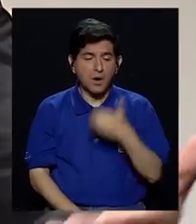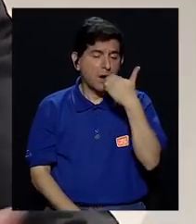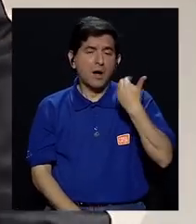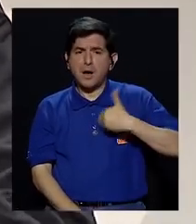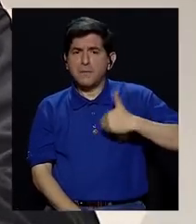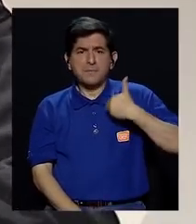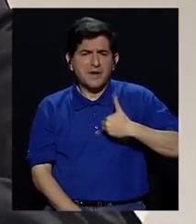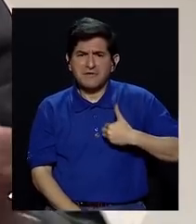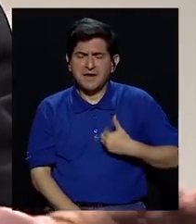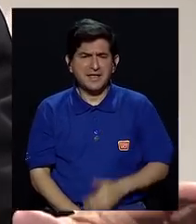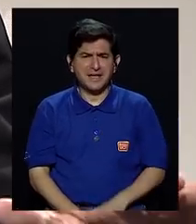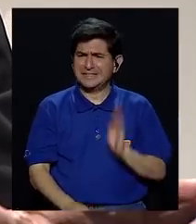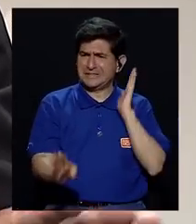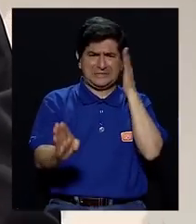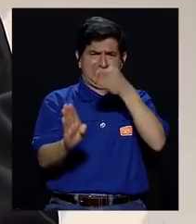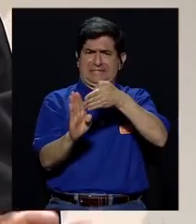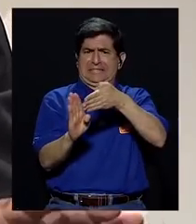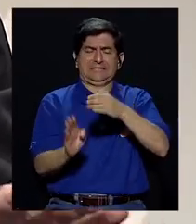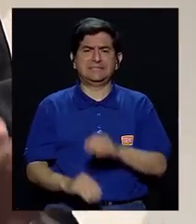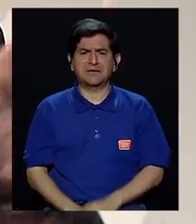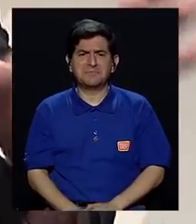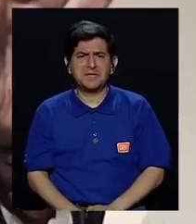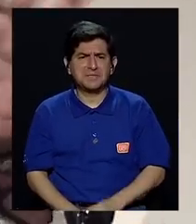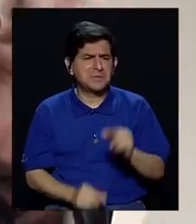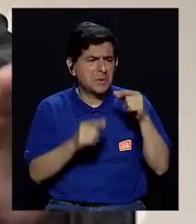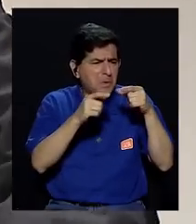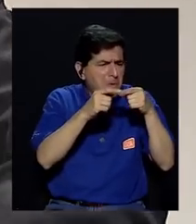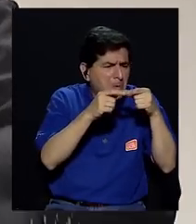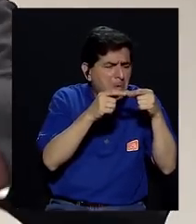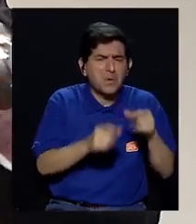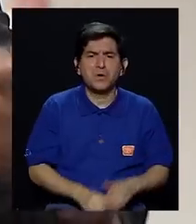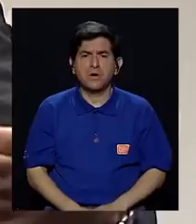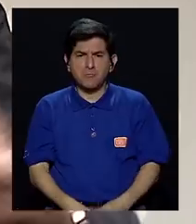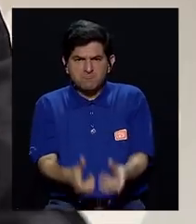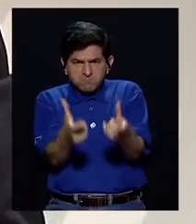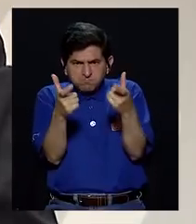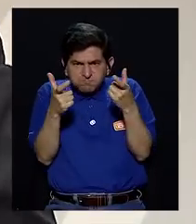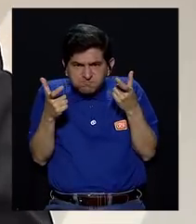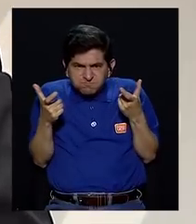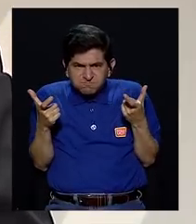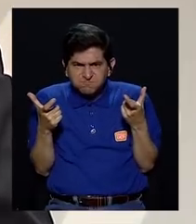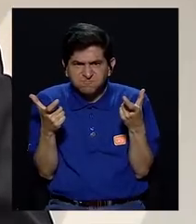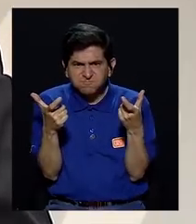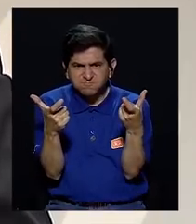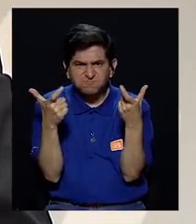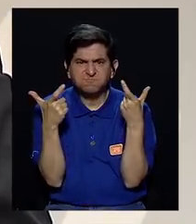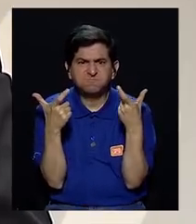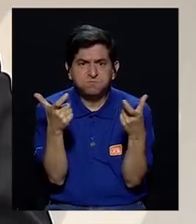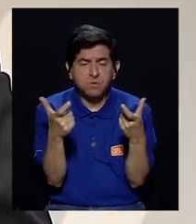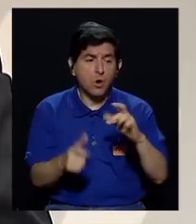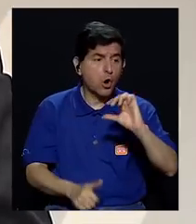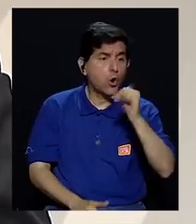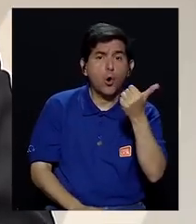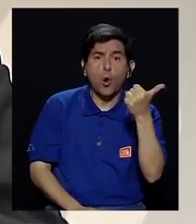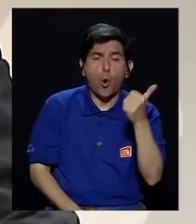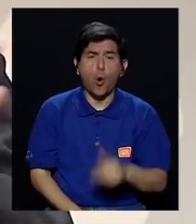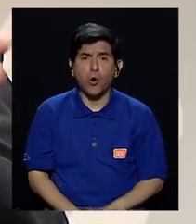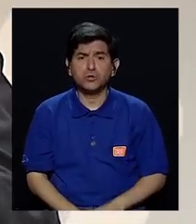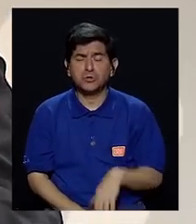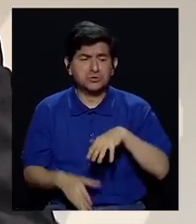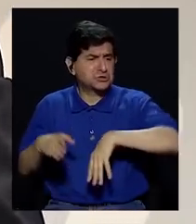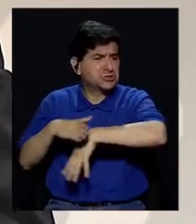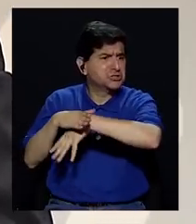privilegiando descarnadamente a unos pequeños sectores que acumulan extraordinariamente y a otros que son